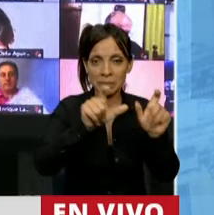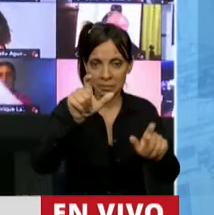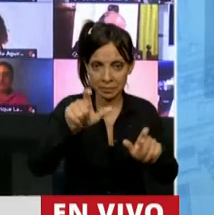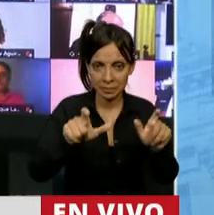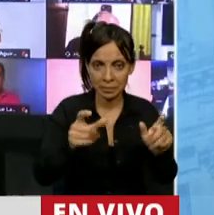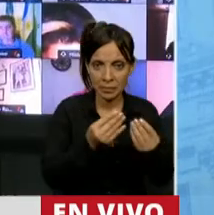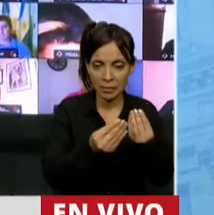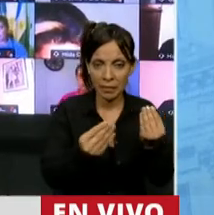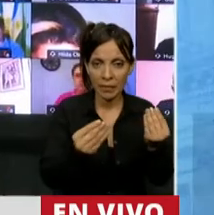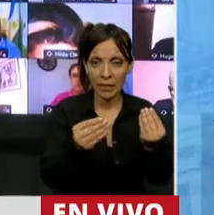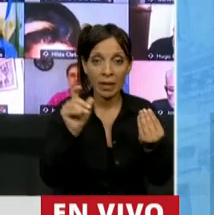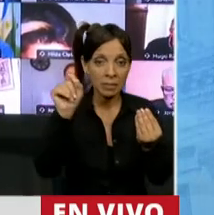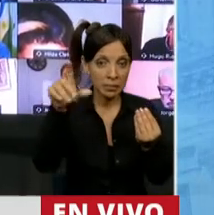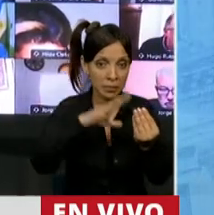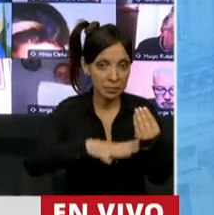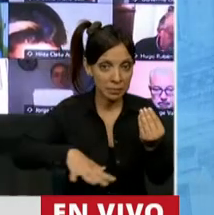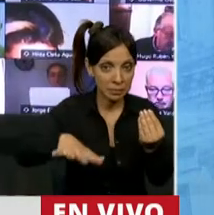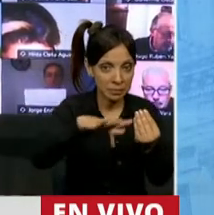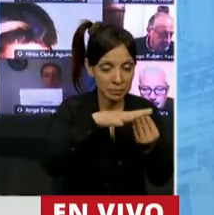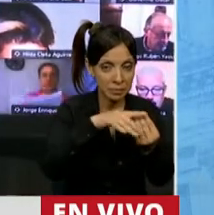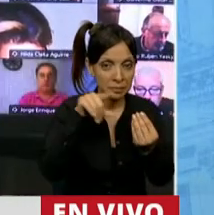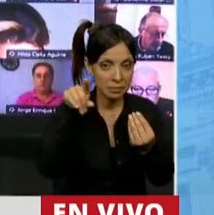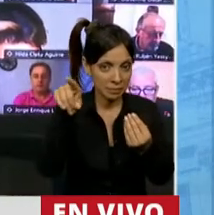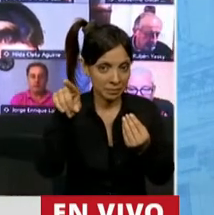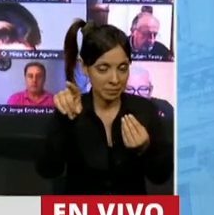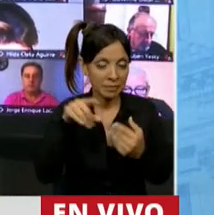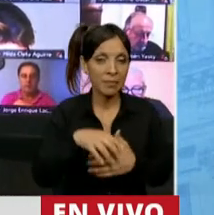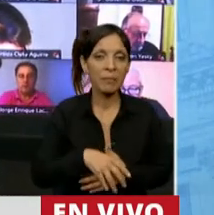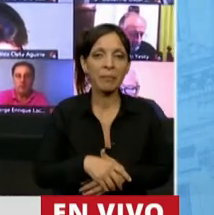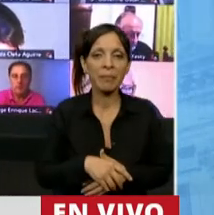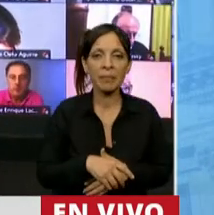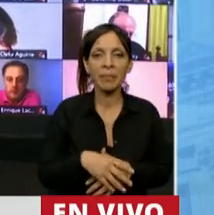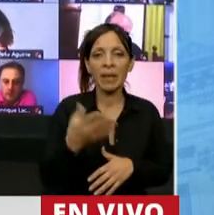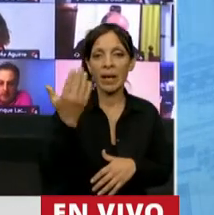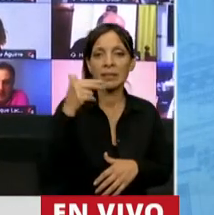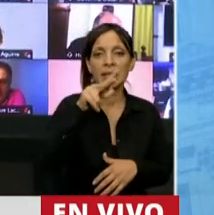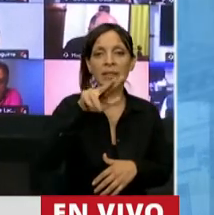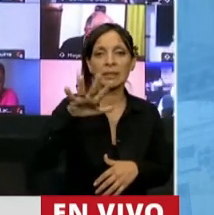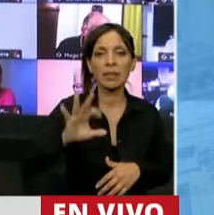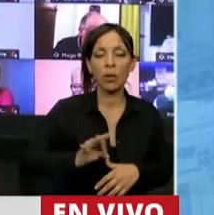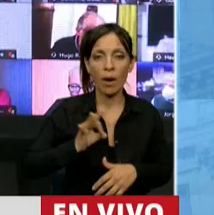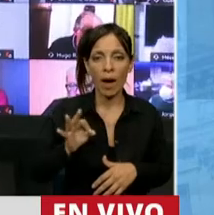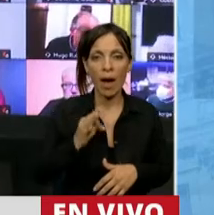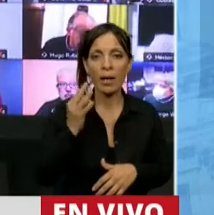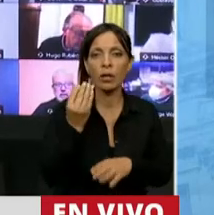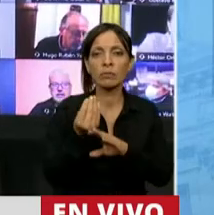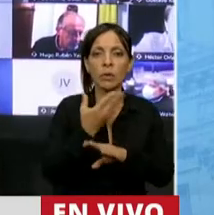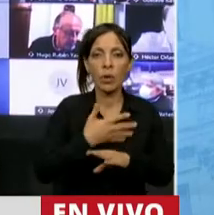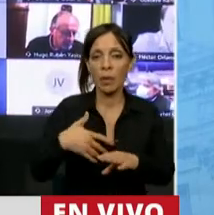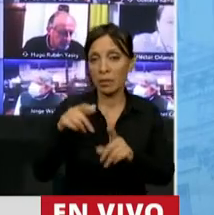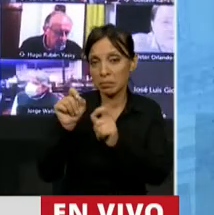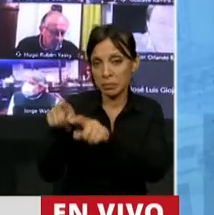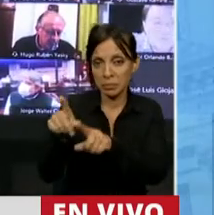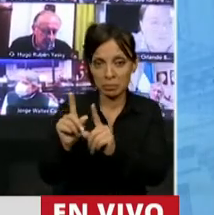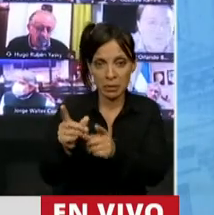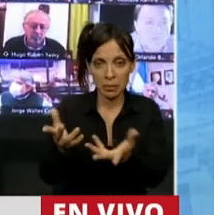de donde él proviene y representa a esos vecinos, hace 35 años que lo gobiernan y